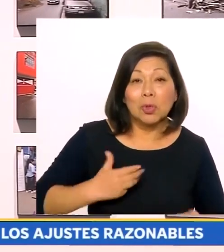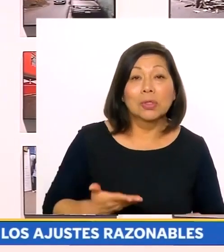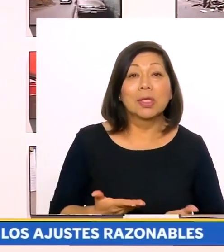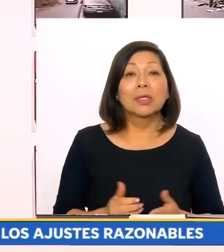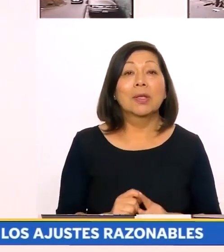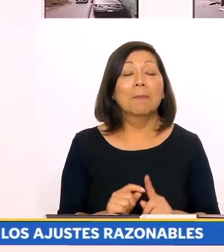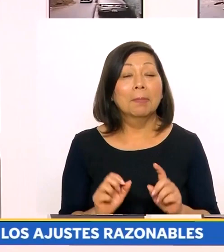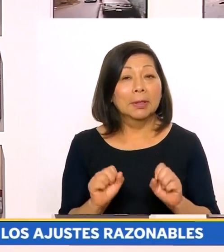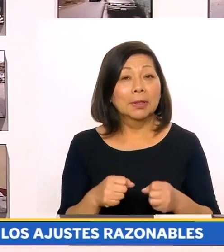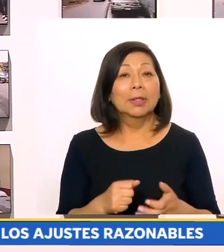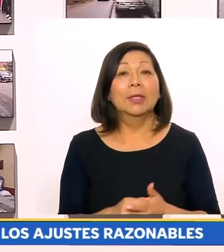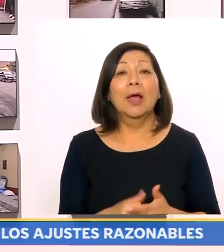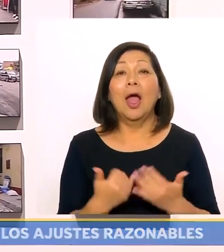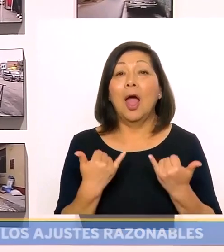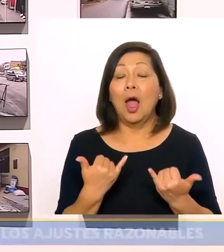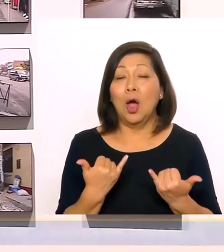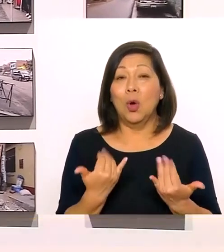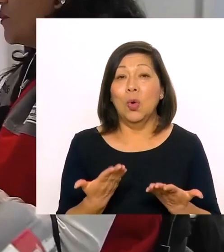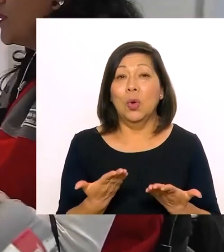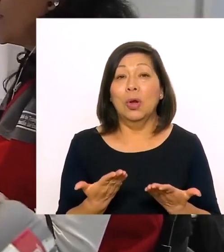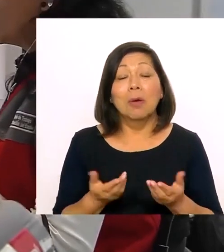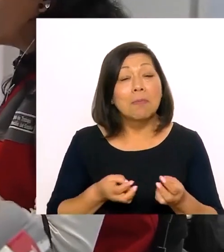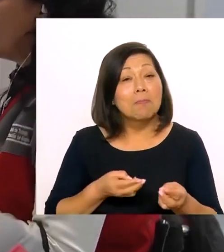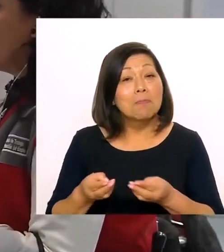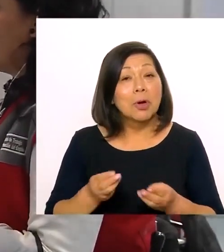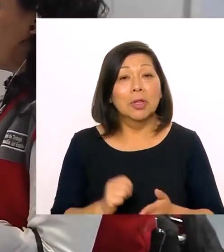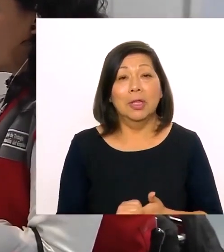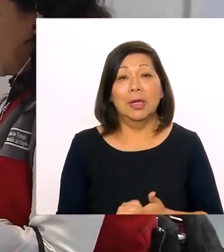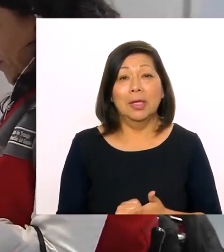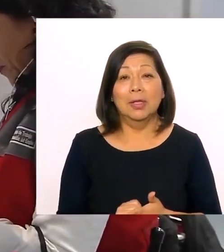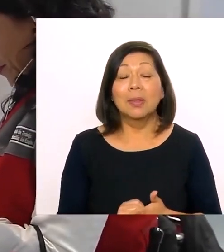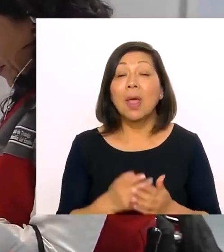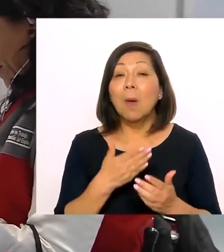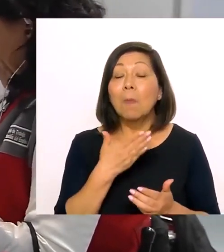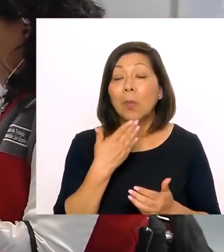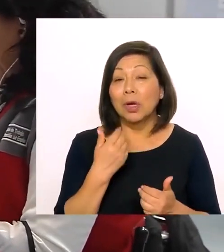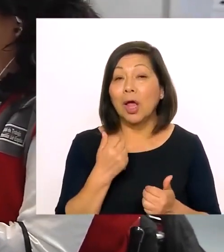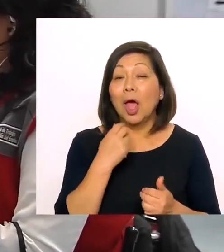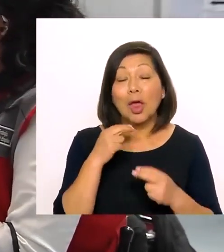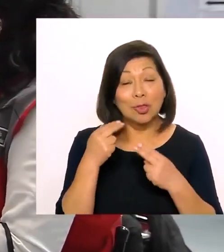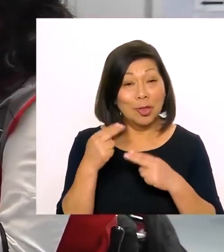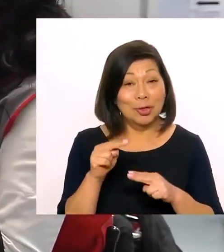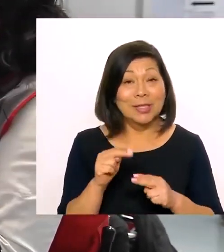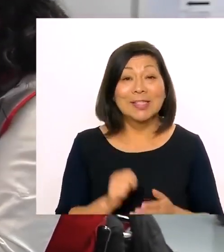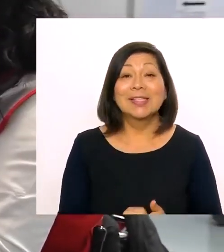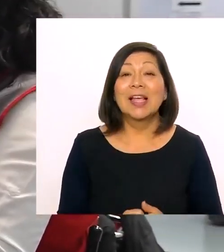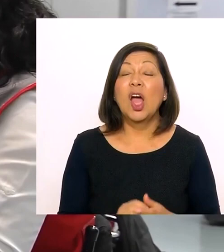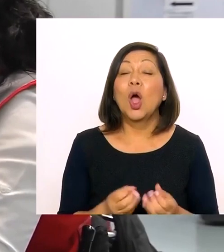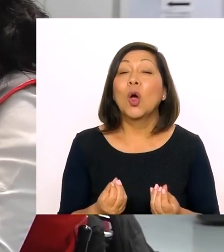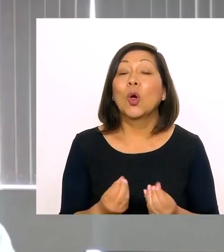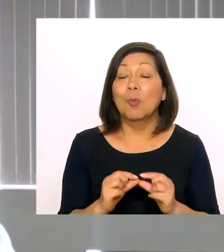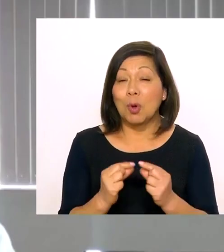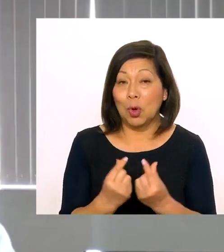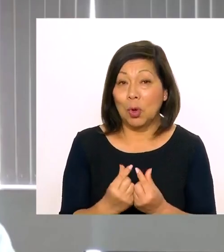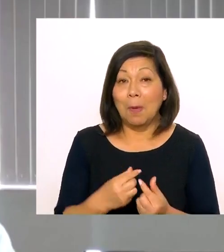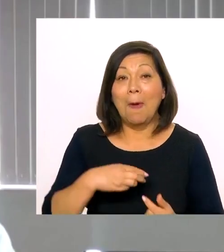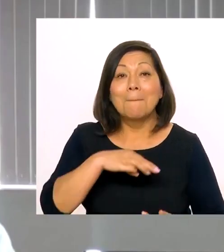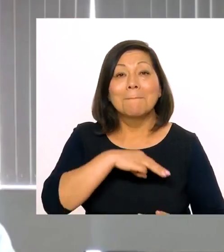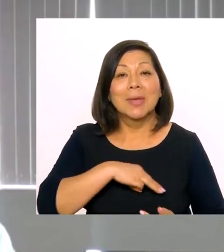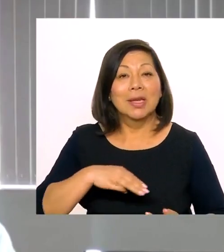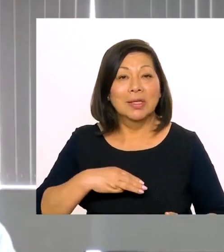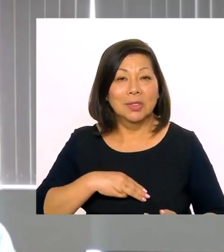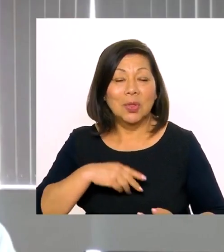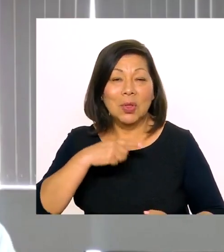nivel nacional, gobiernos regionales, municipales, entidades públicas, y ahora vamos a hacer un monitoreo. Y solamente una buena noticia que quiero